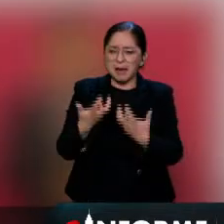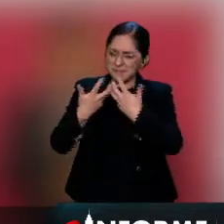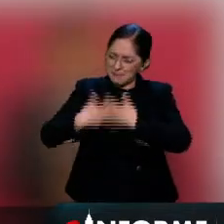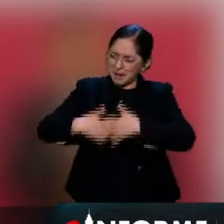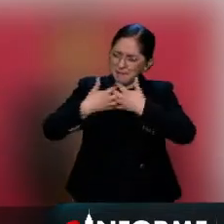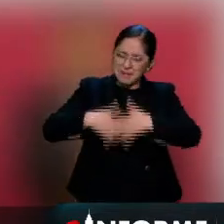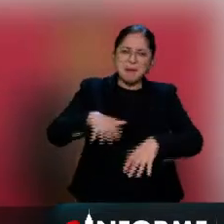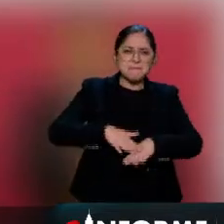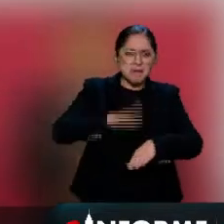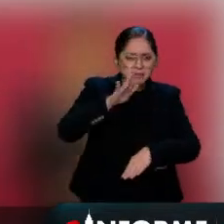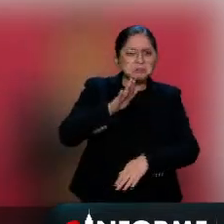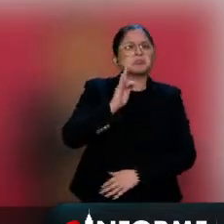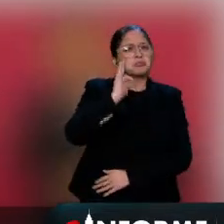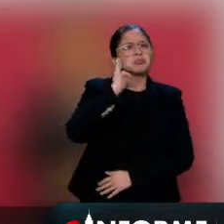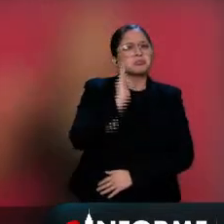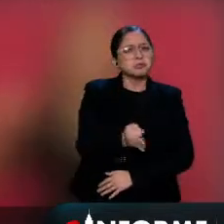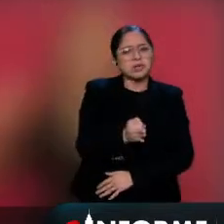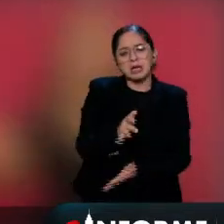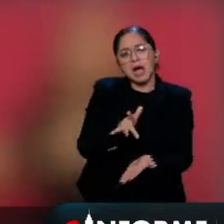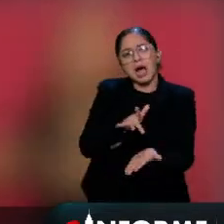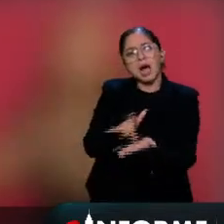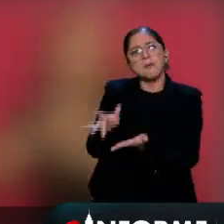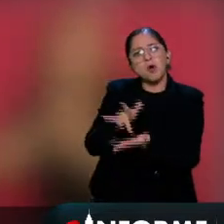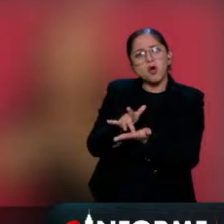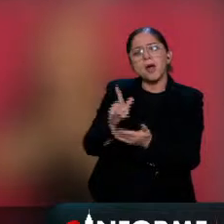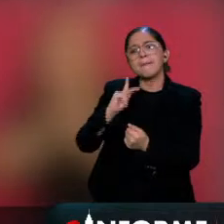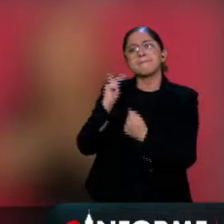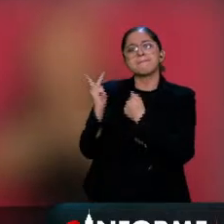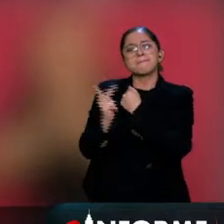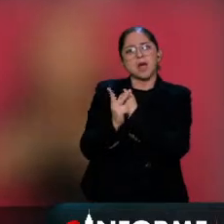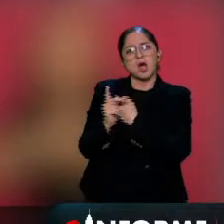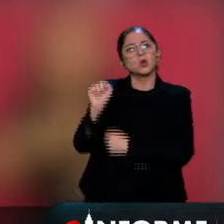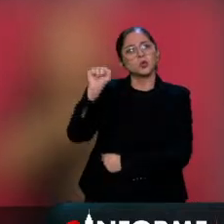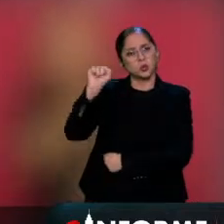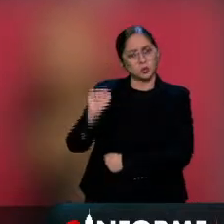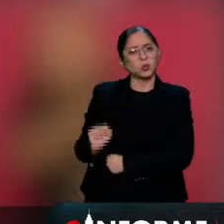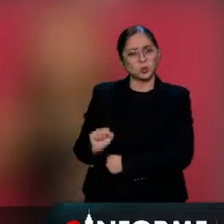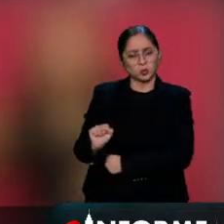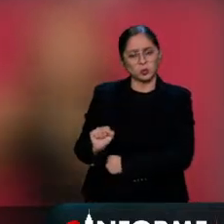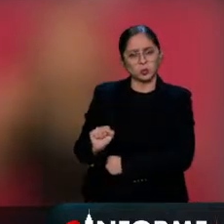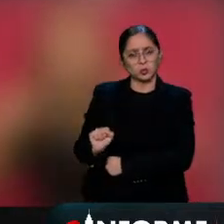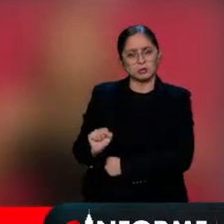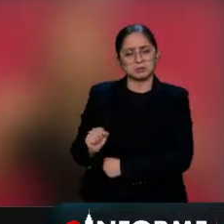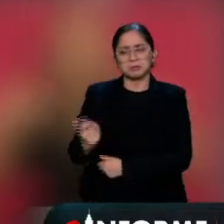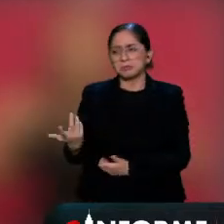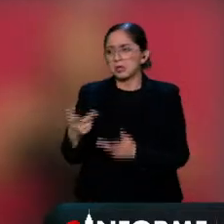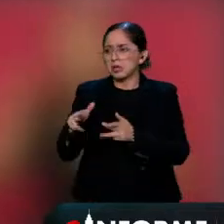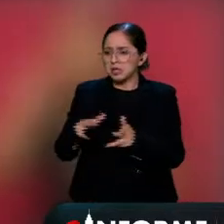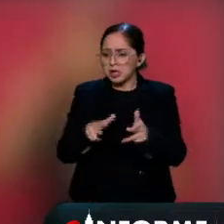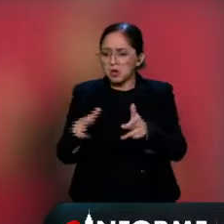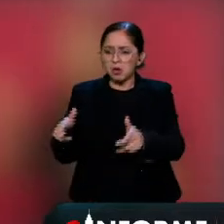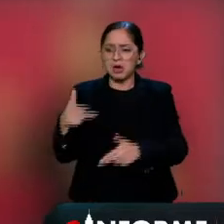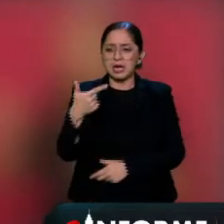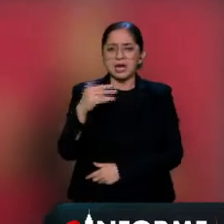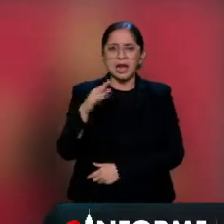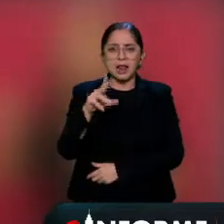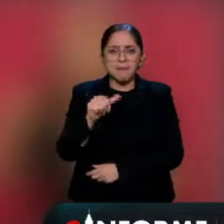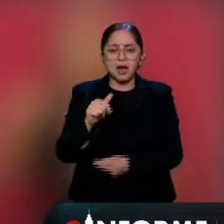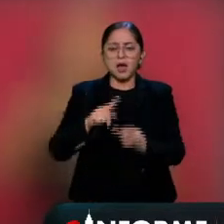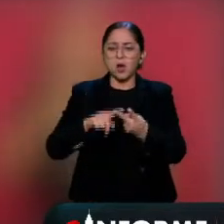para el sur sureste. Ahí está el Grijalva, ahí está el Osumacinta, ahí está el Papaloapan.